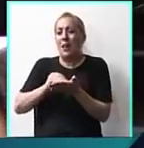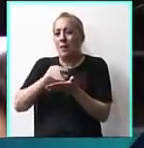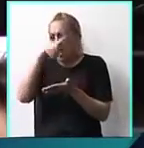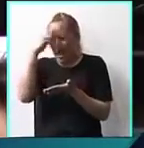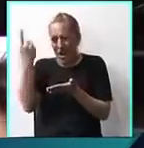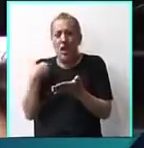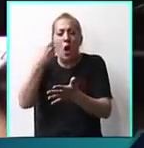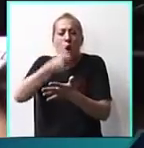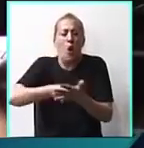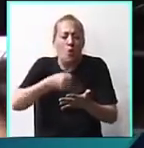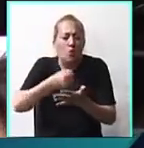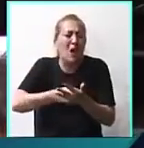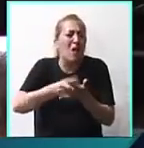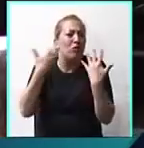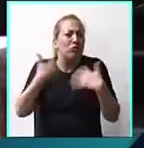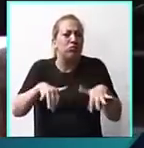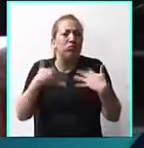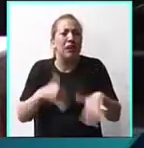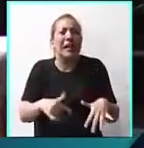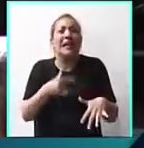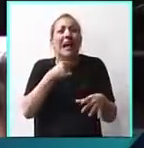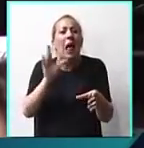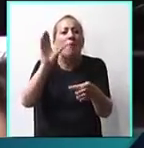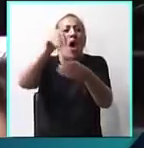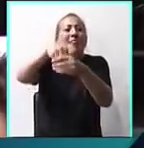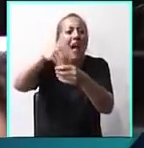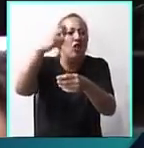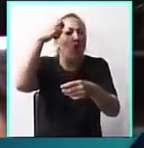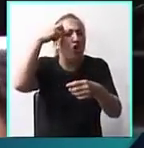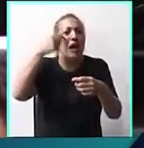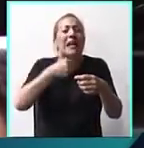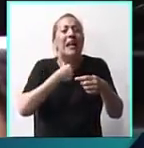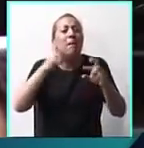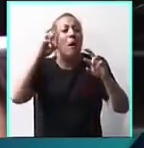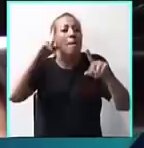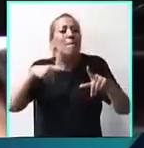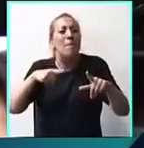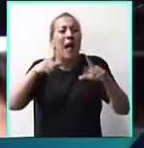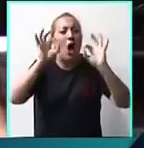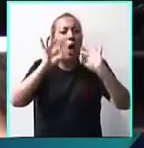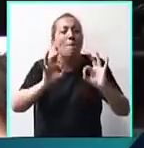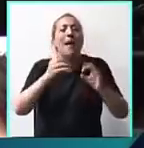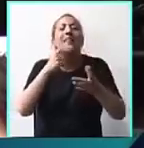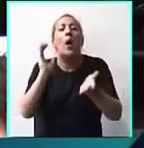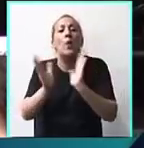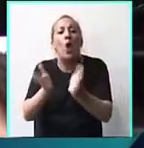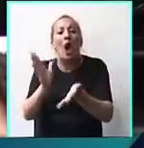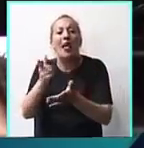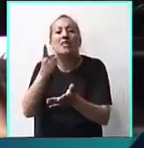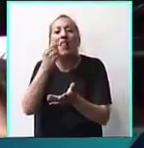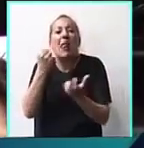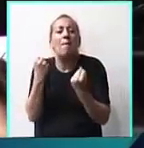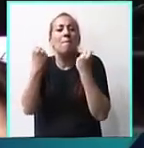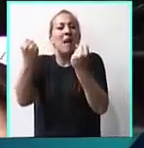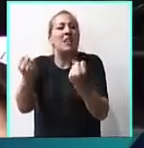Caño, hemos peleado mucho, porque se trata en el Congreso un plan integral contra la violencia machista. se pone ni en el temario.